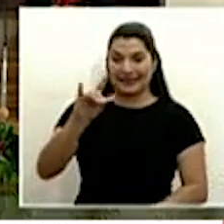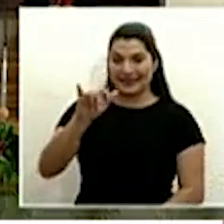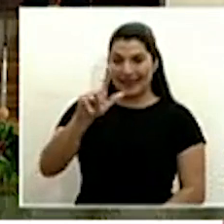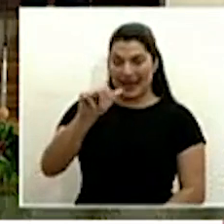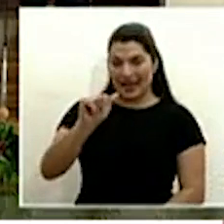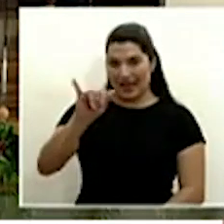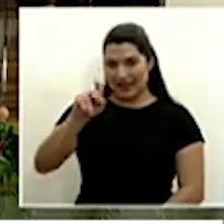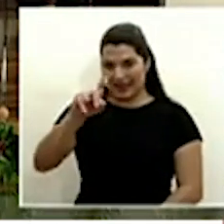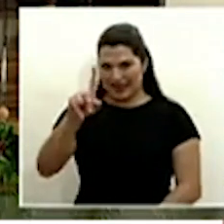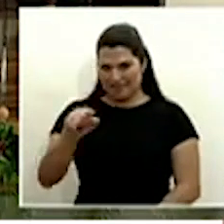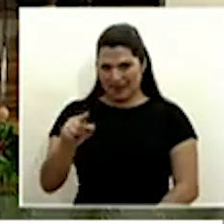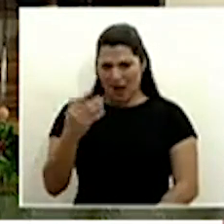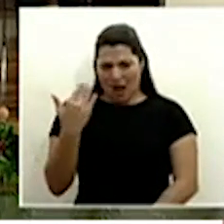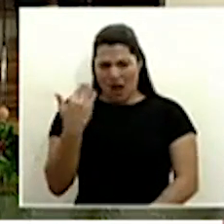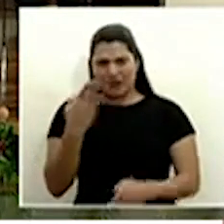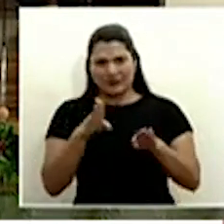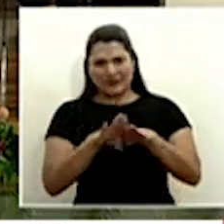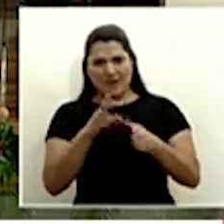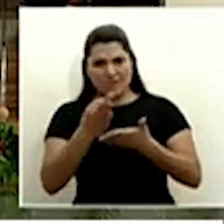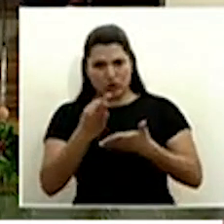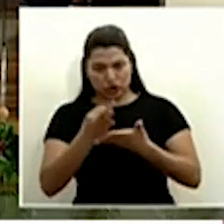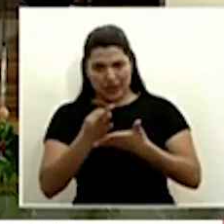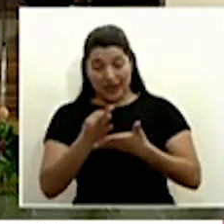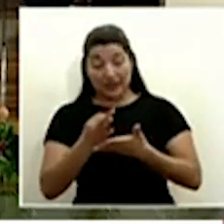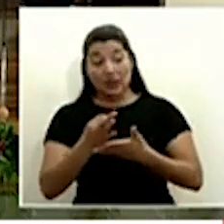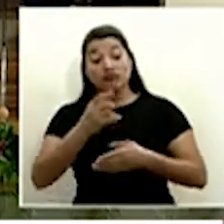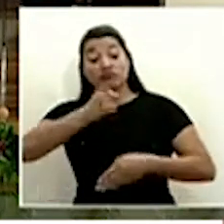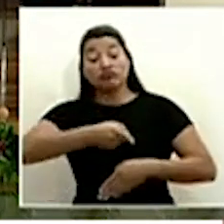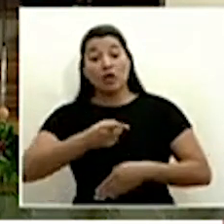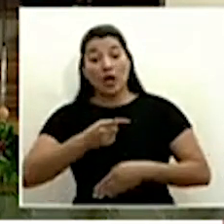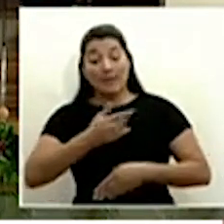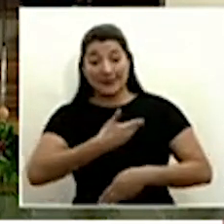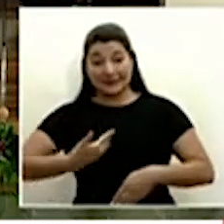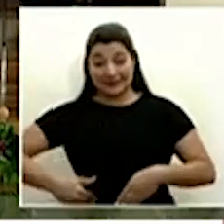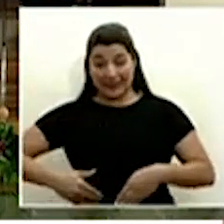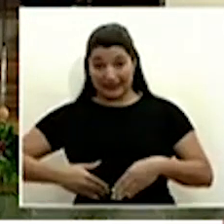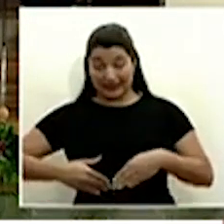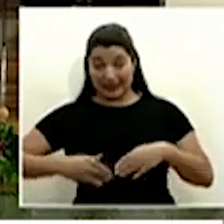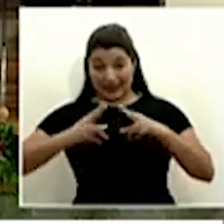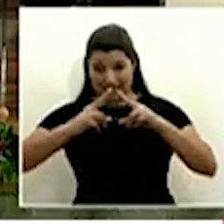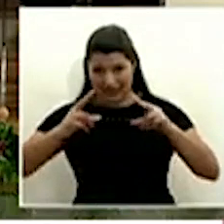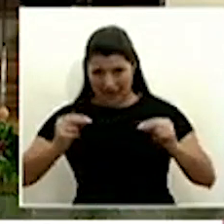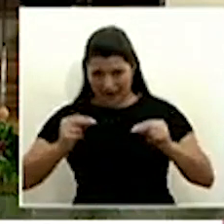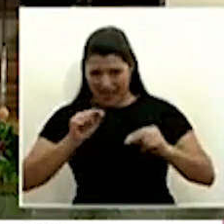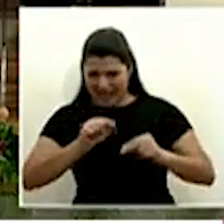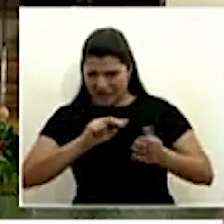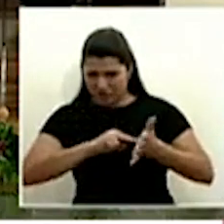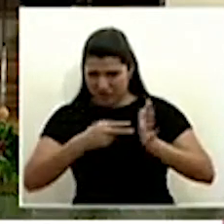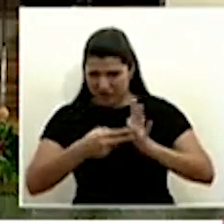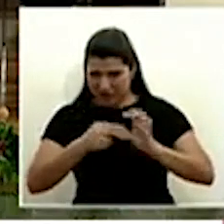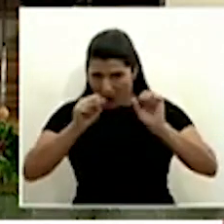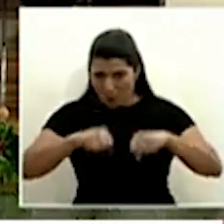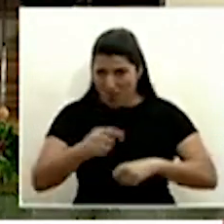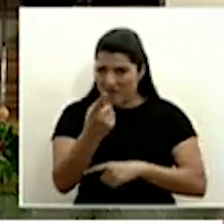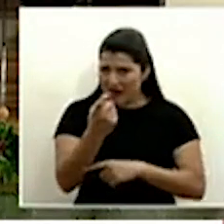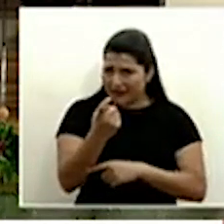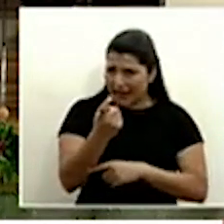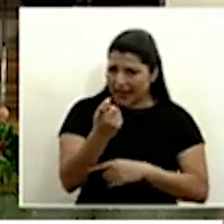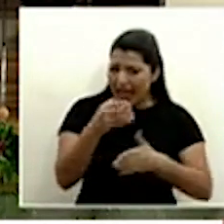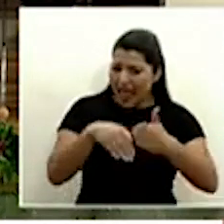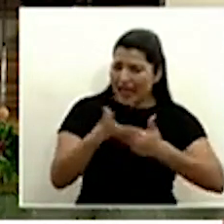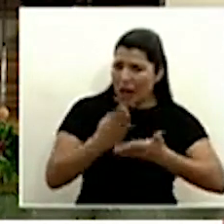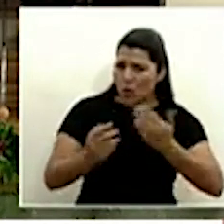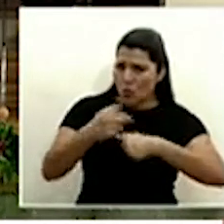reciente cierre de fronteras impuesto por el gobierno nicaragüense y de Honduras habría desabastecimiento de algunos productos en nuestro país